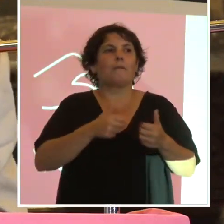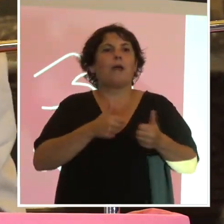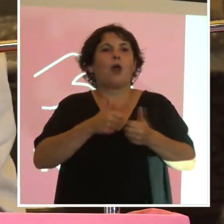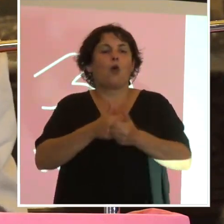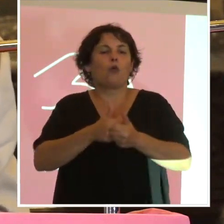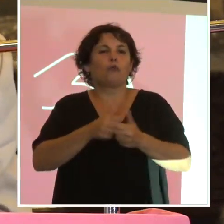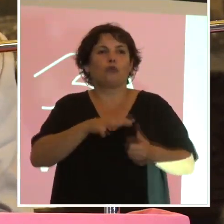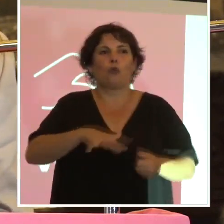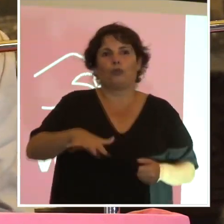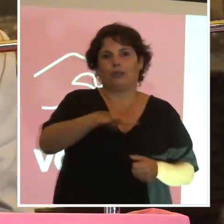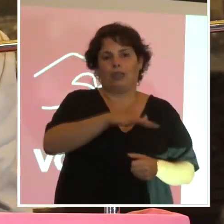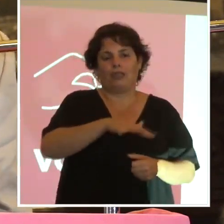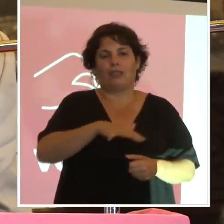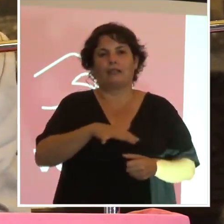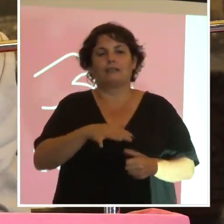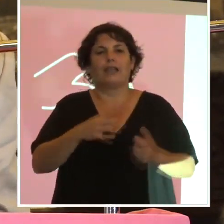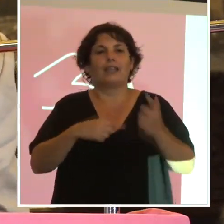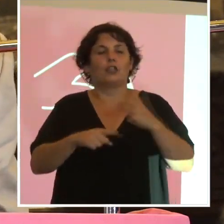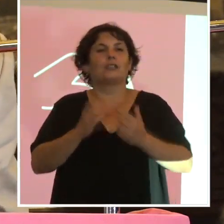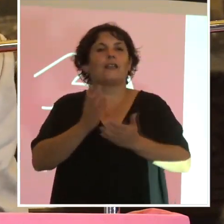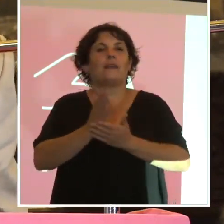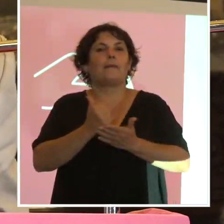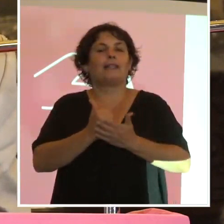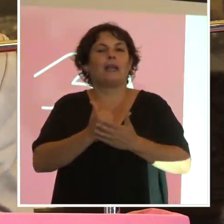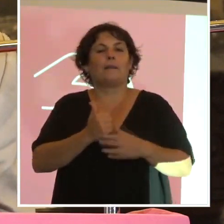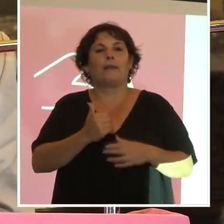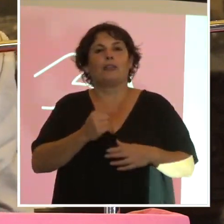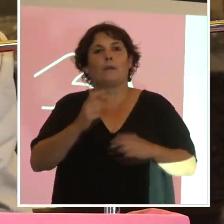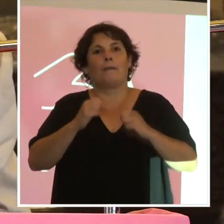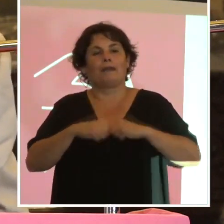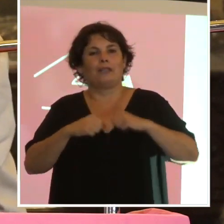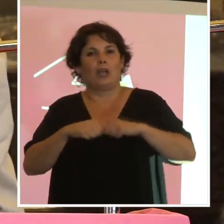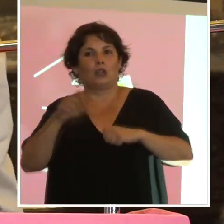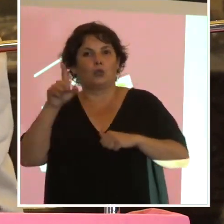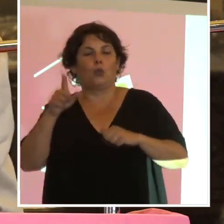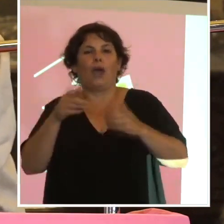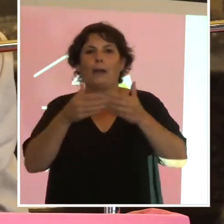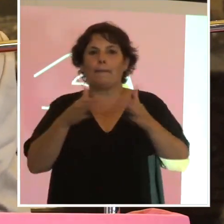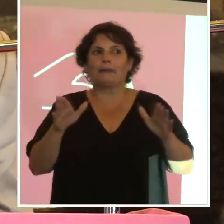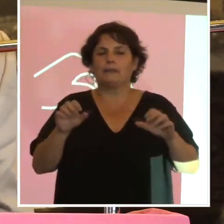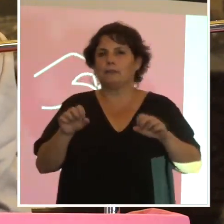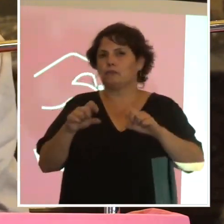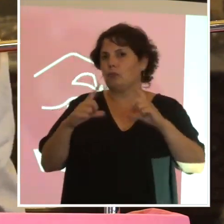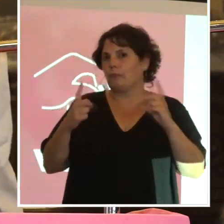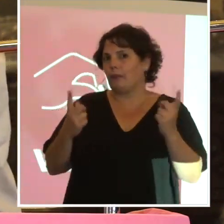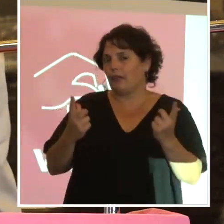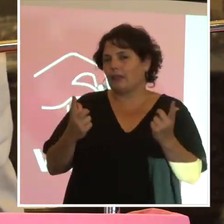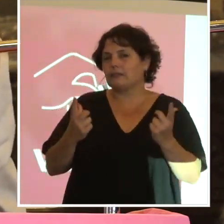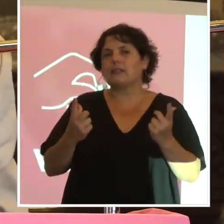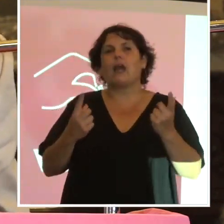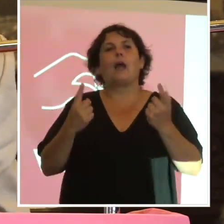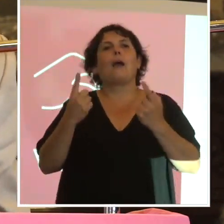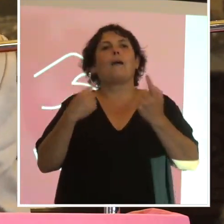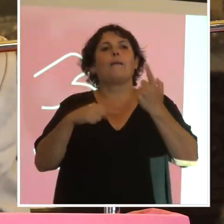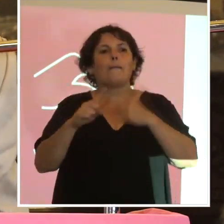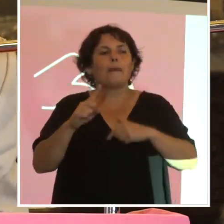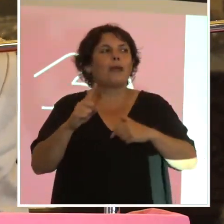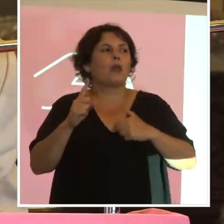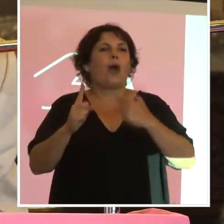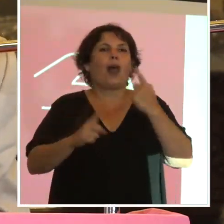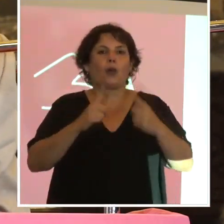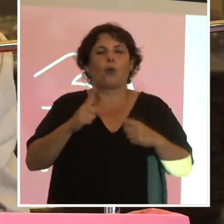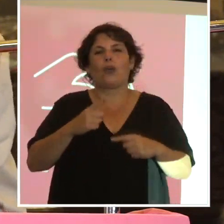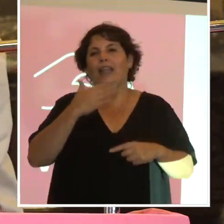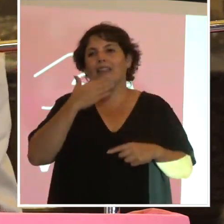seguramente. En el departamento de Paysandú, al principio se sorprendieron, pero algún día nos entenderán.